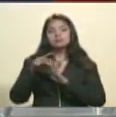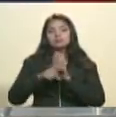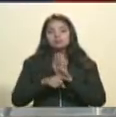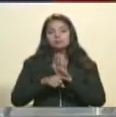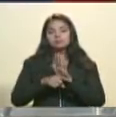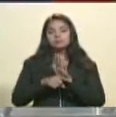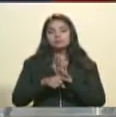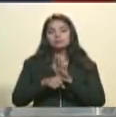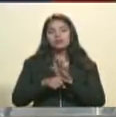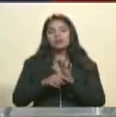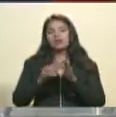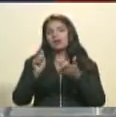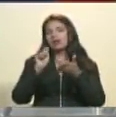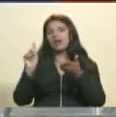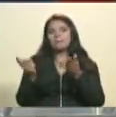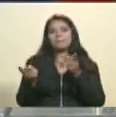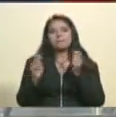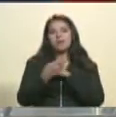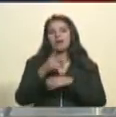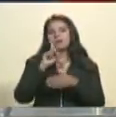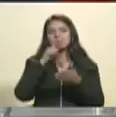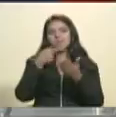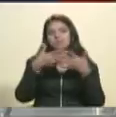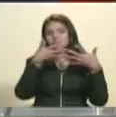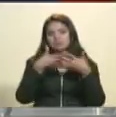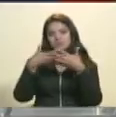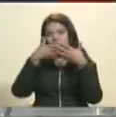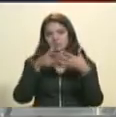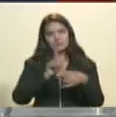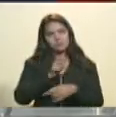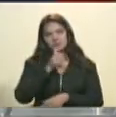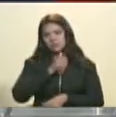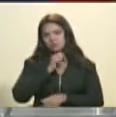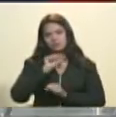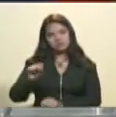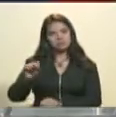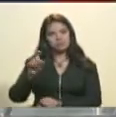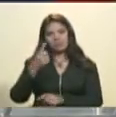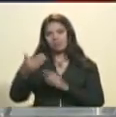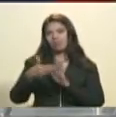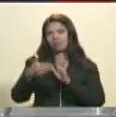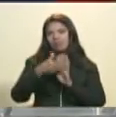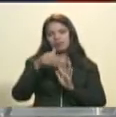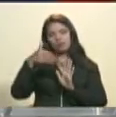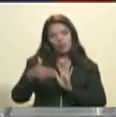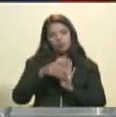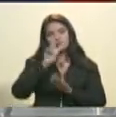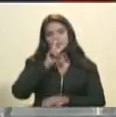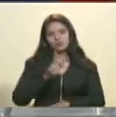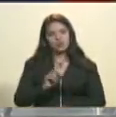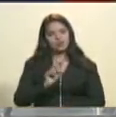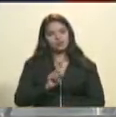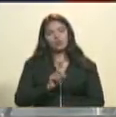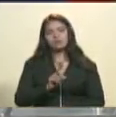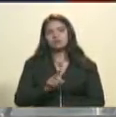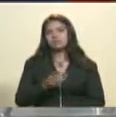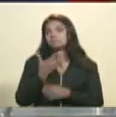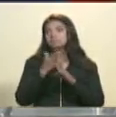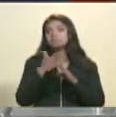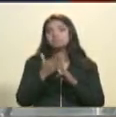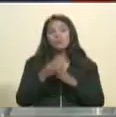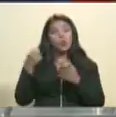Unidos. No vamos a tolerar ningún tipo de acción injerencista contra Venezuela. Lo mismo da para Venezuela